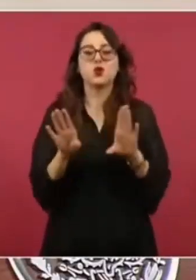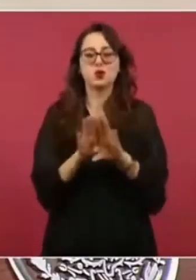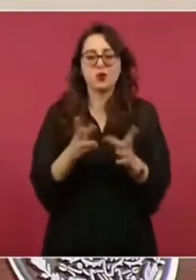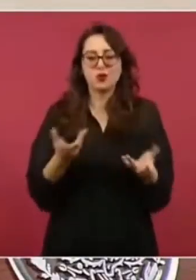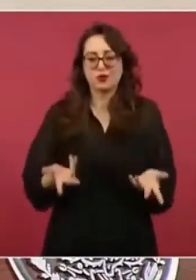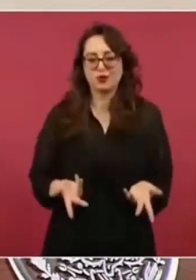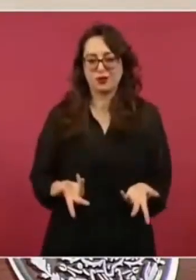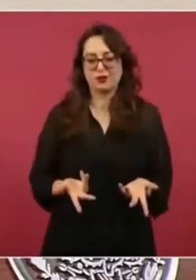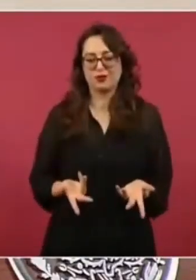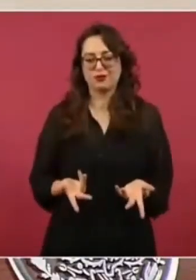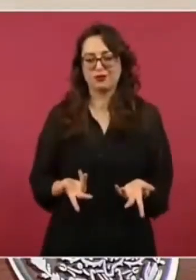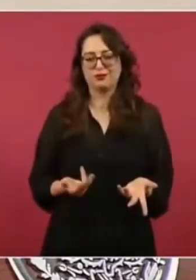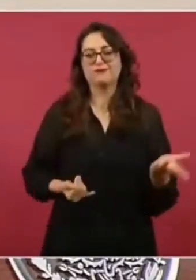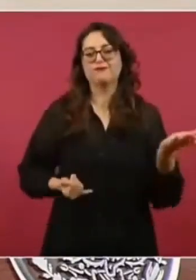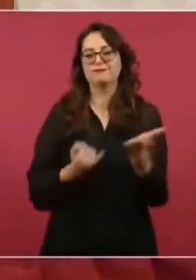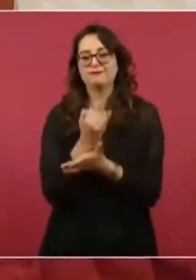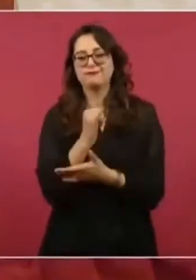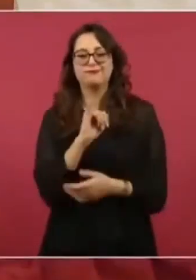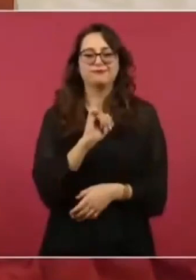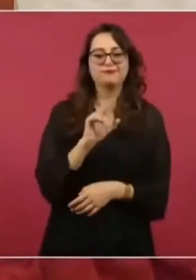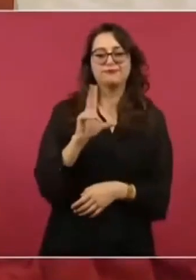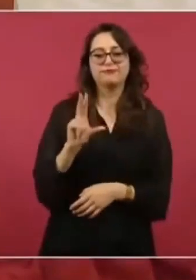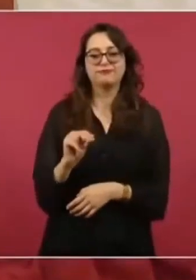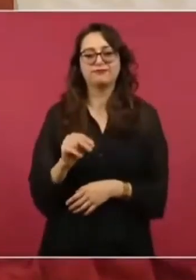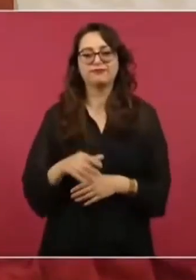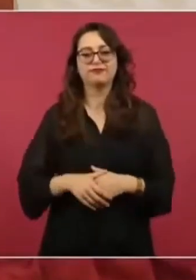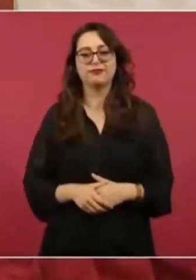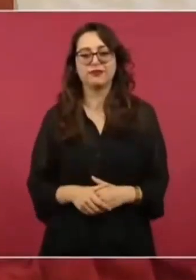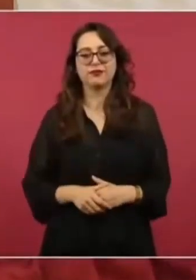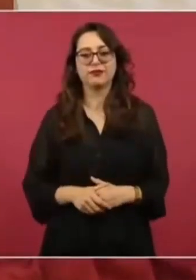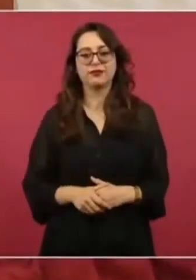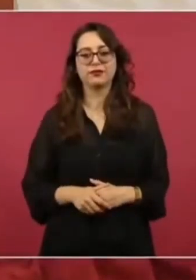a ver cómo se desenvuelven las cosas.